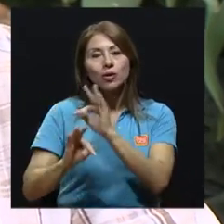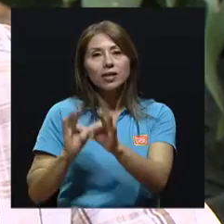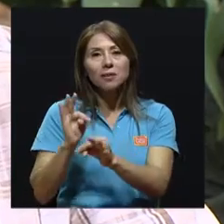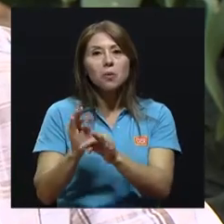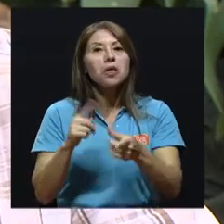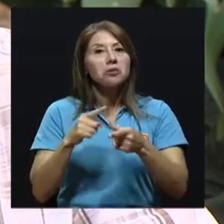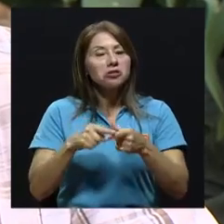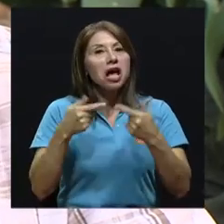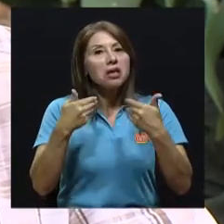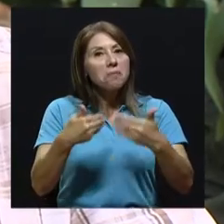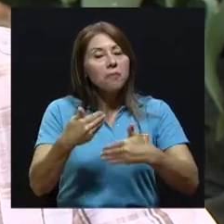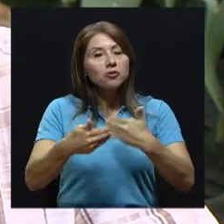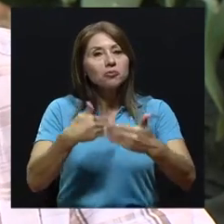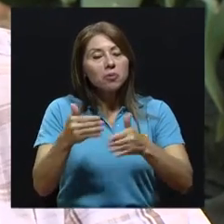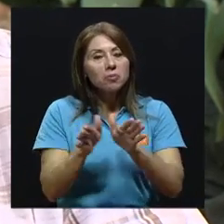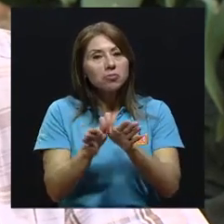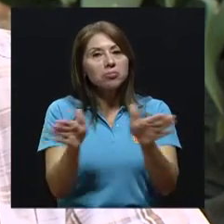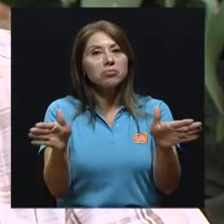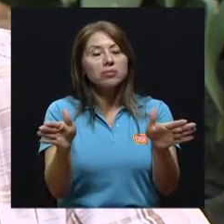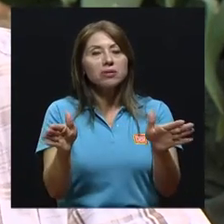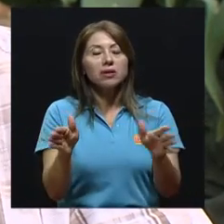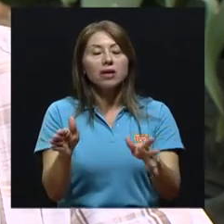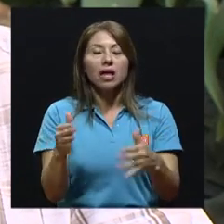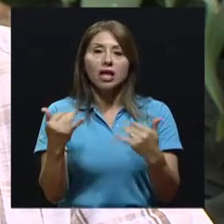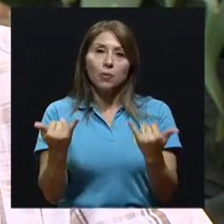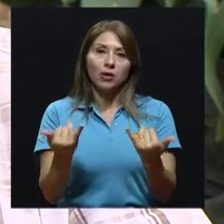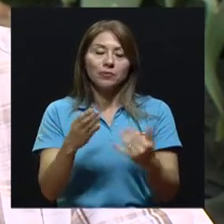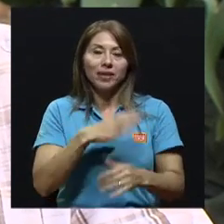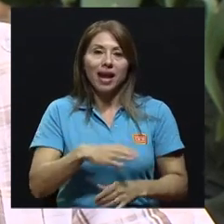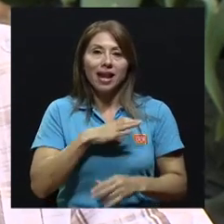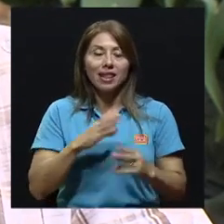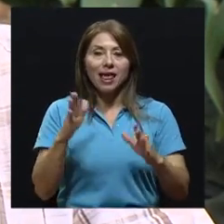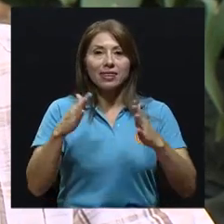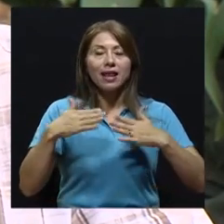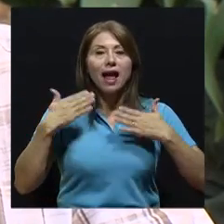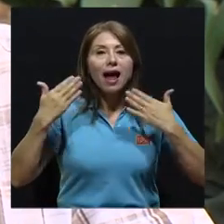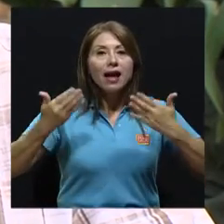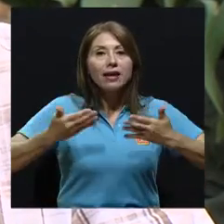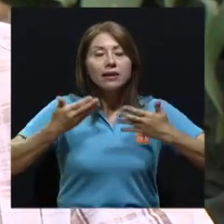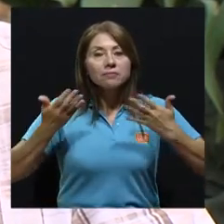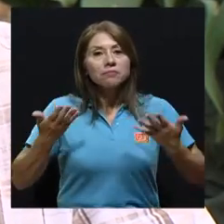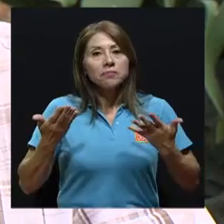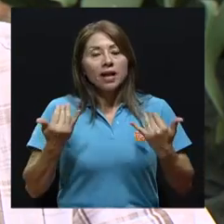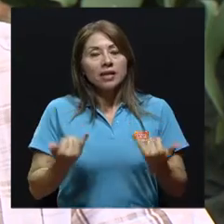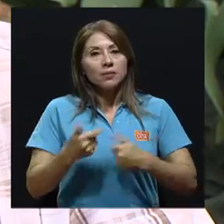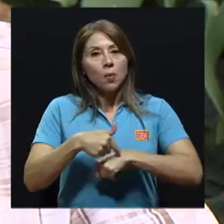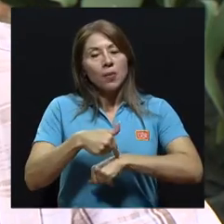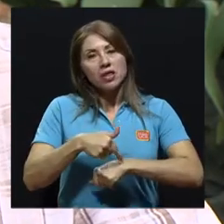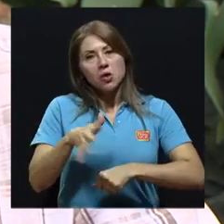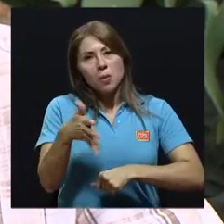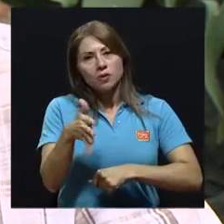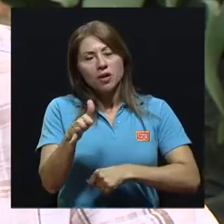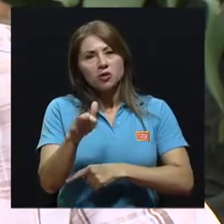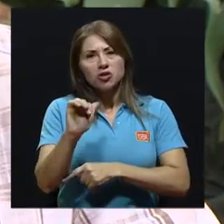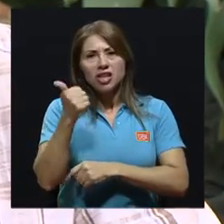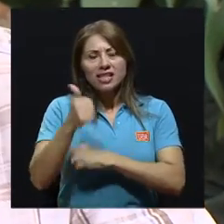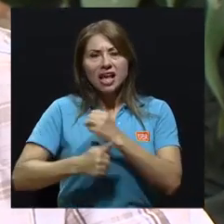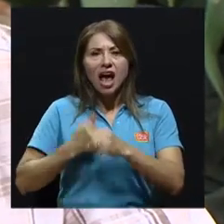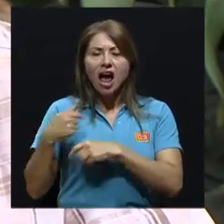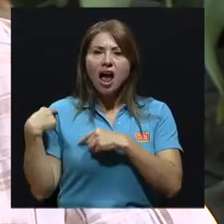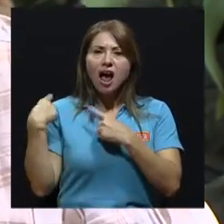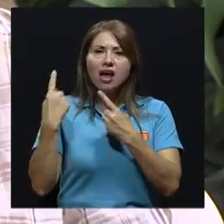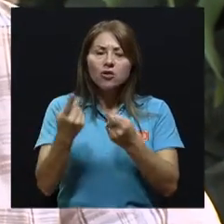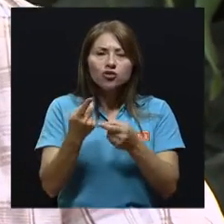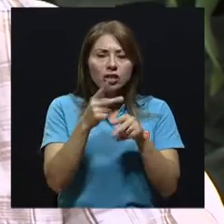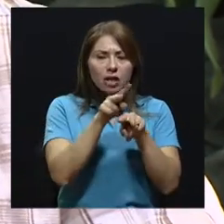tener una idea de cómo estamos. Y bueno, como usted lo pregunta, la calidad del aire, ya tenemos en este momento más o menos unos 10 años